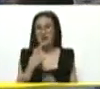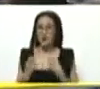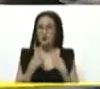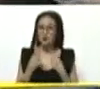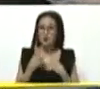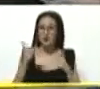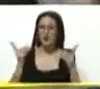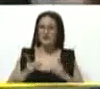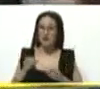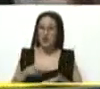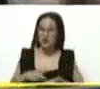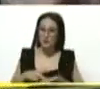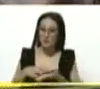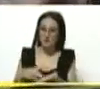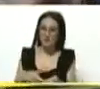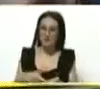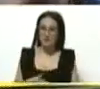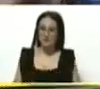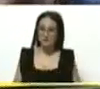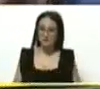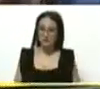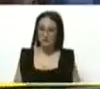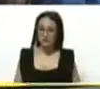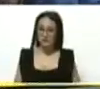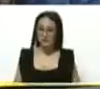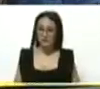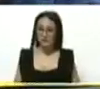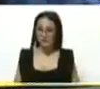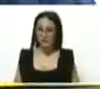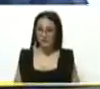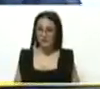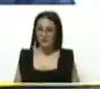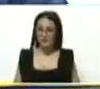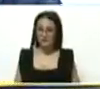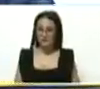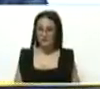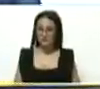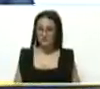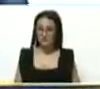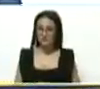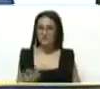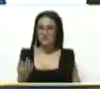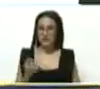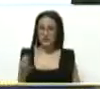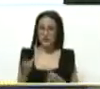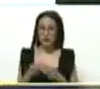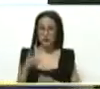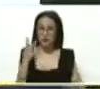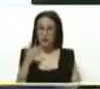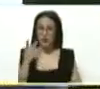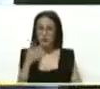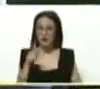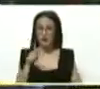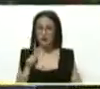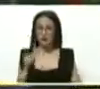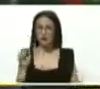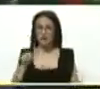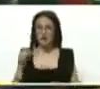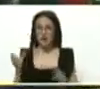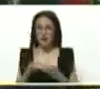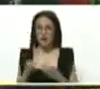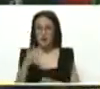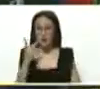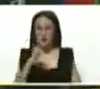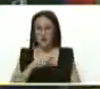decisión, recomendación que tenemos, es un verdadero buro político. Esto sí es un buro político de la